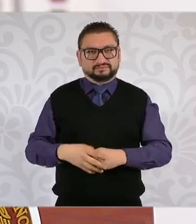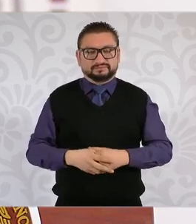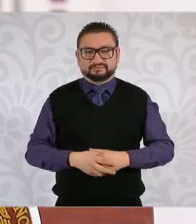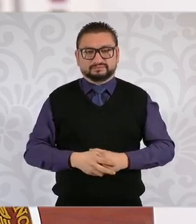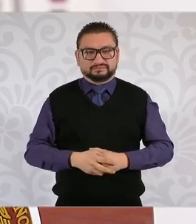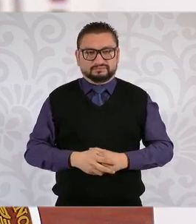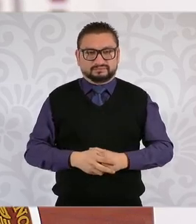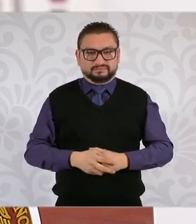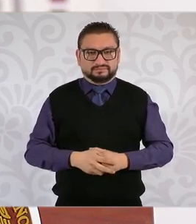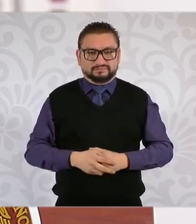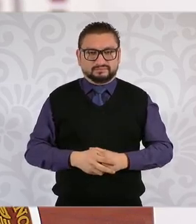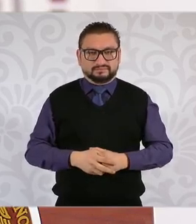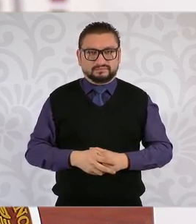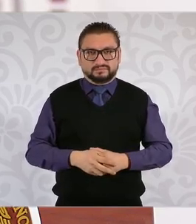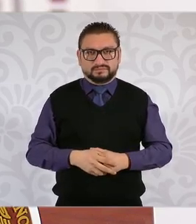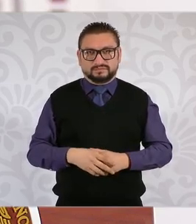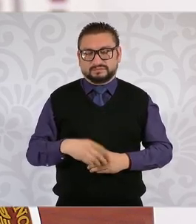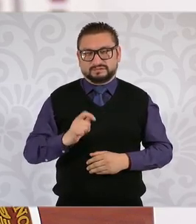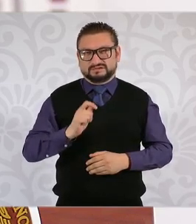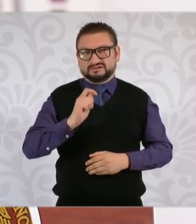en una violencia